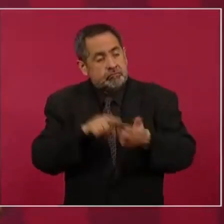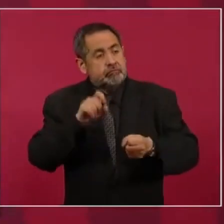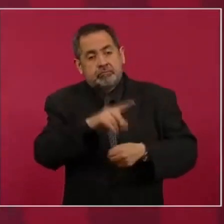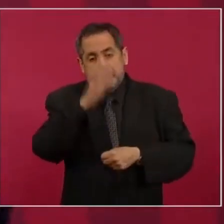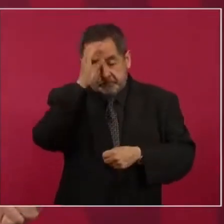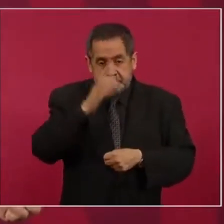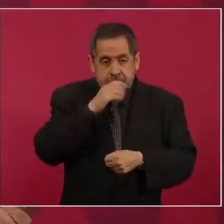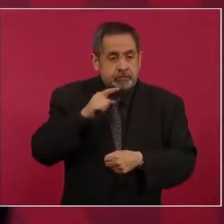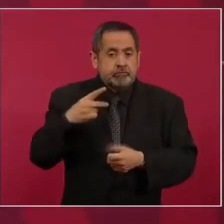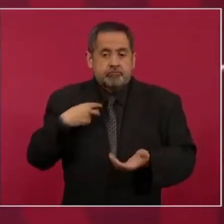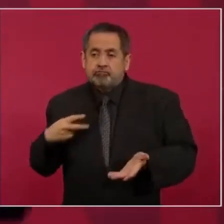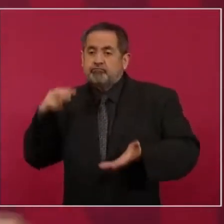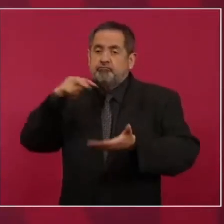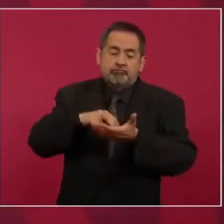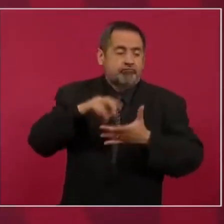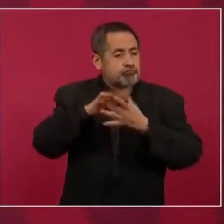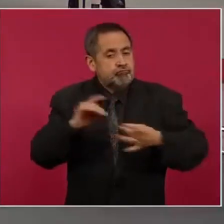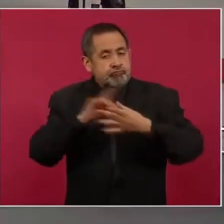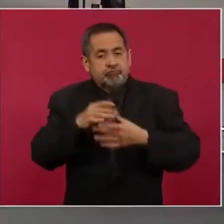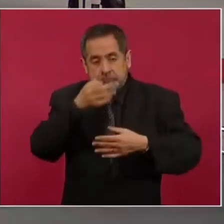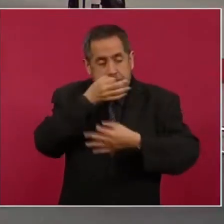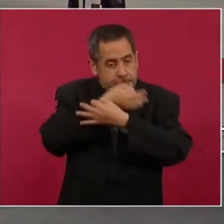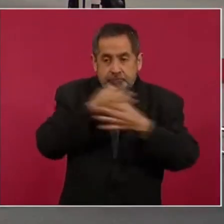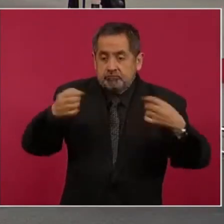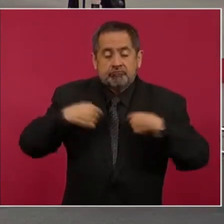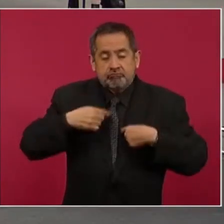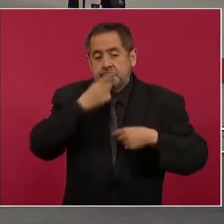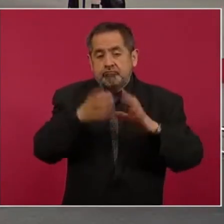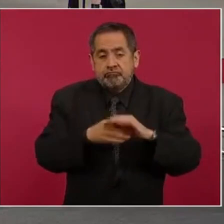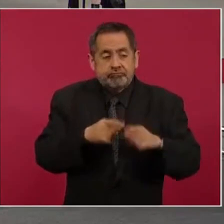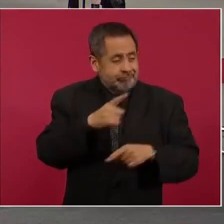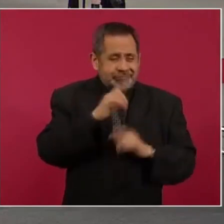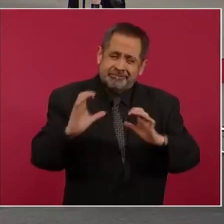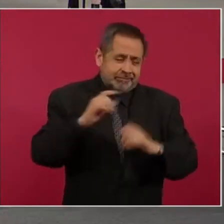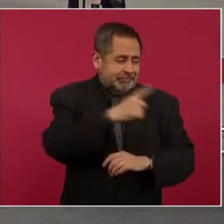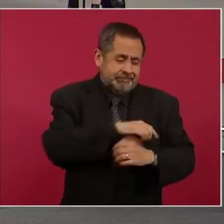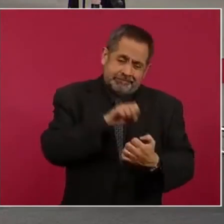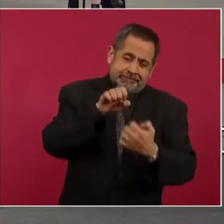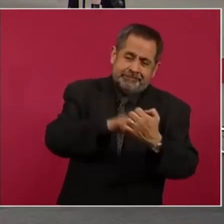en los actos, les decía yo a la gente, les están engañando,